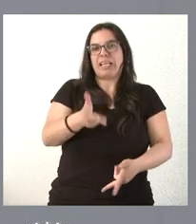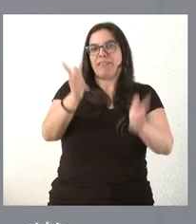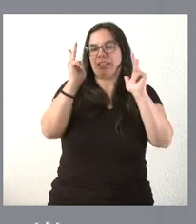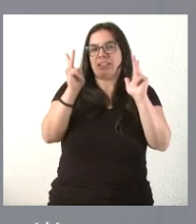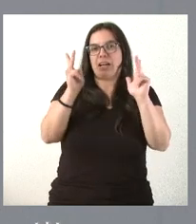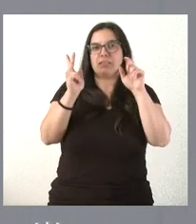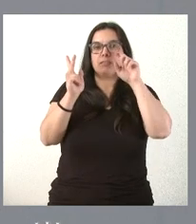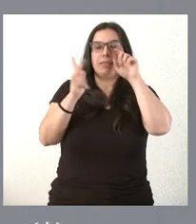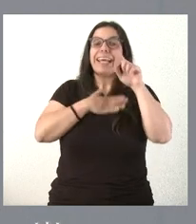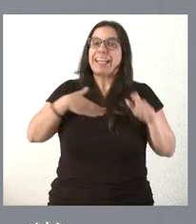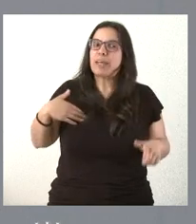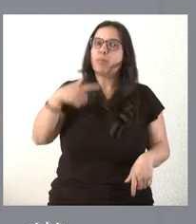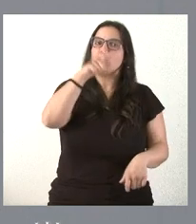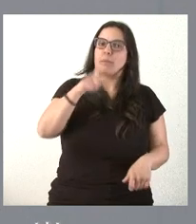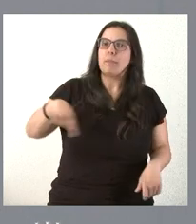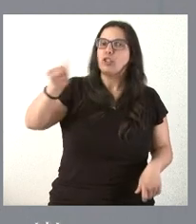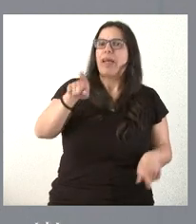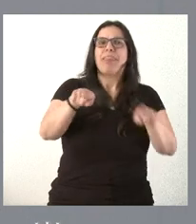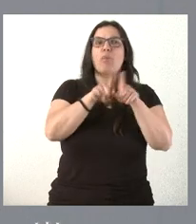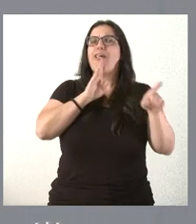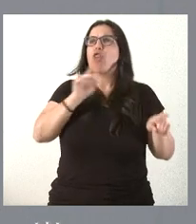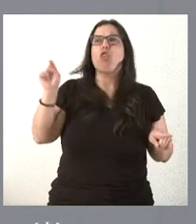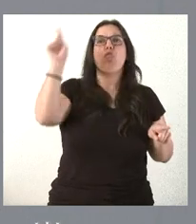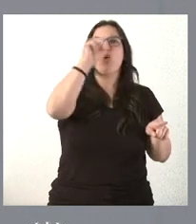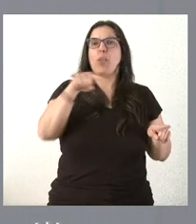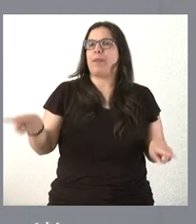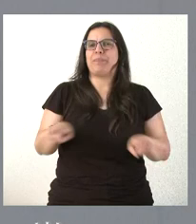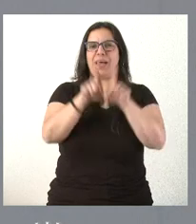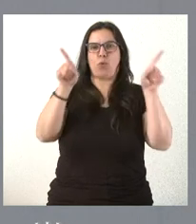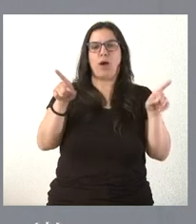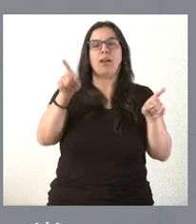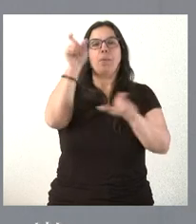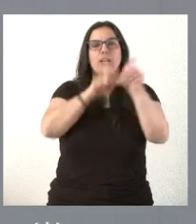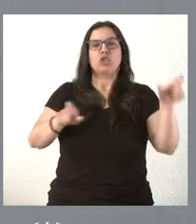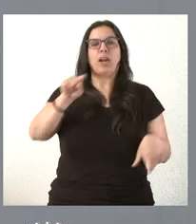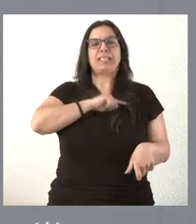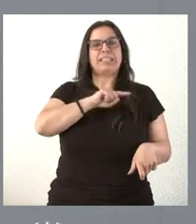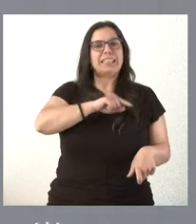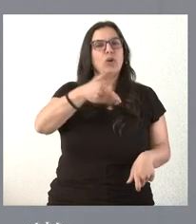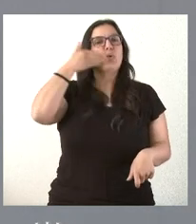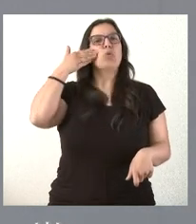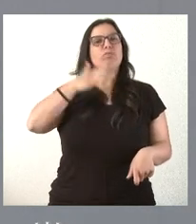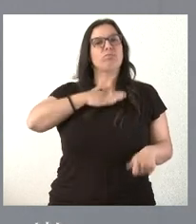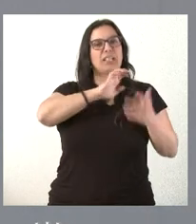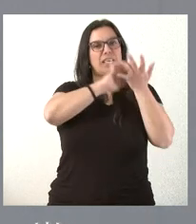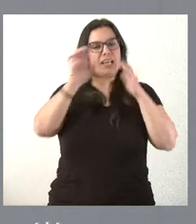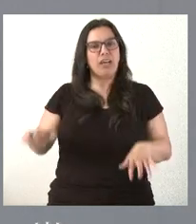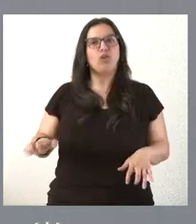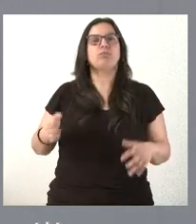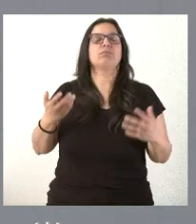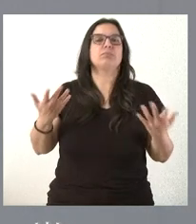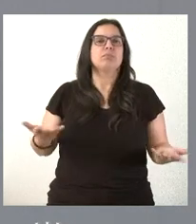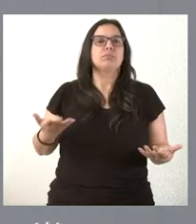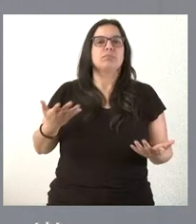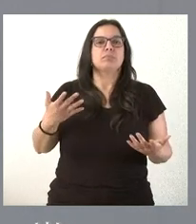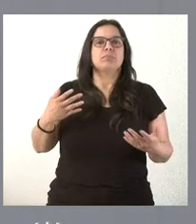sí que queremos es que la gente, esté donde esté, la de Castilla y León, se sienta orgulloso ese día, se sienta orgulloso de lo que es Castilla y León,